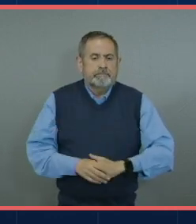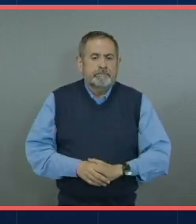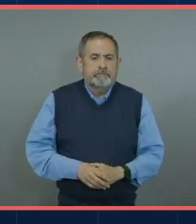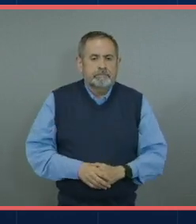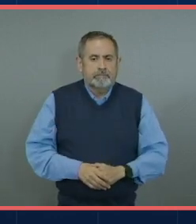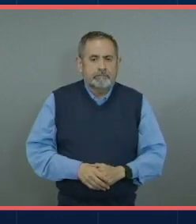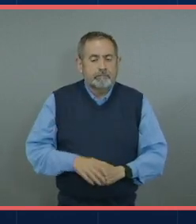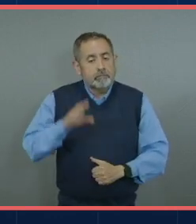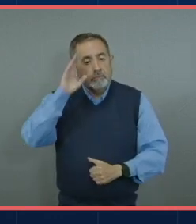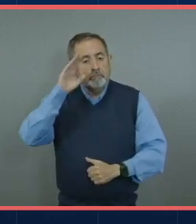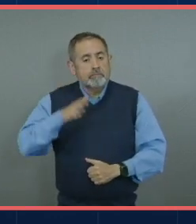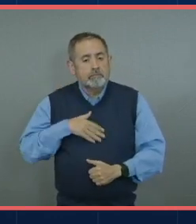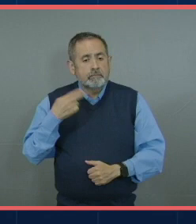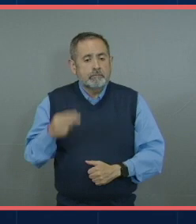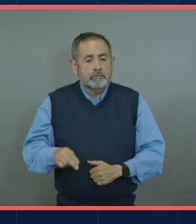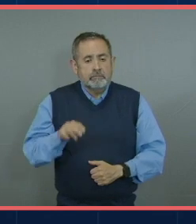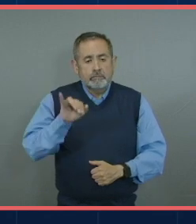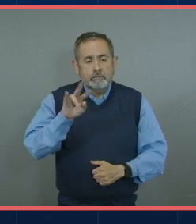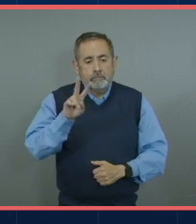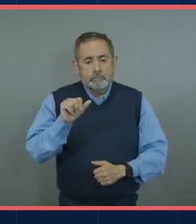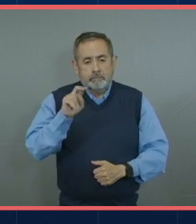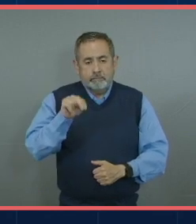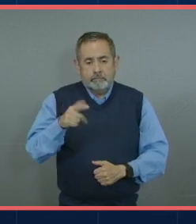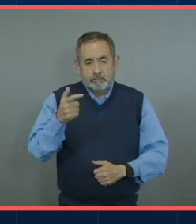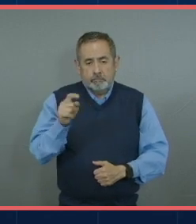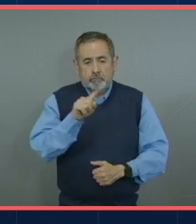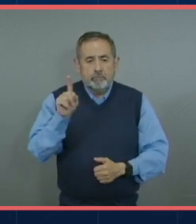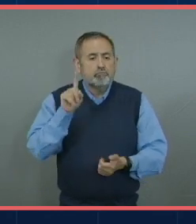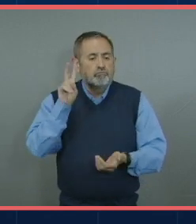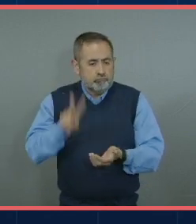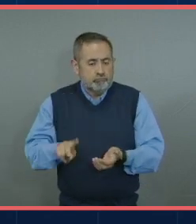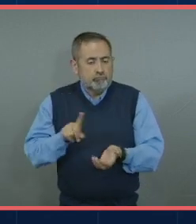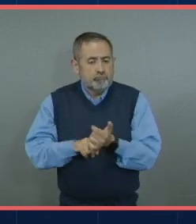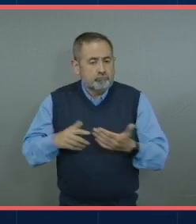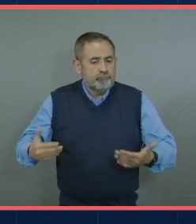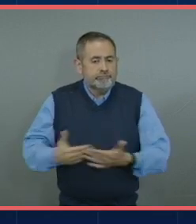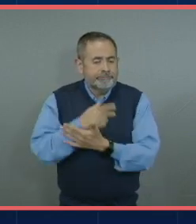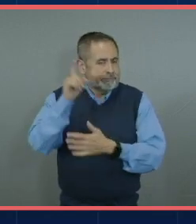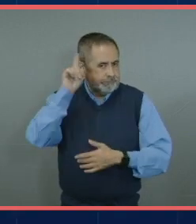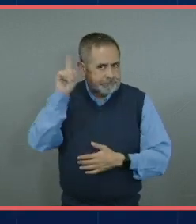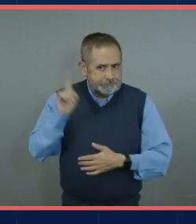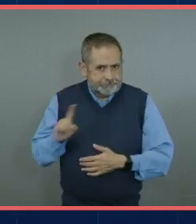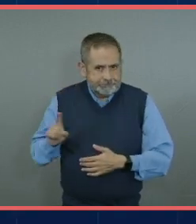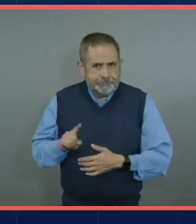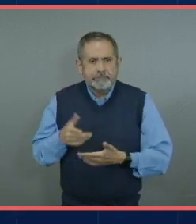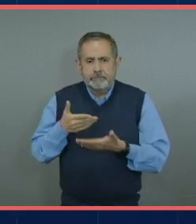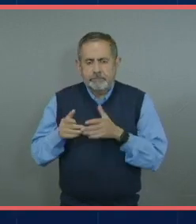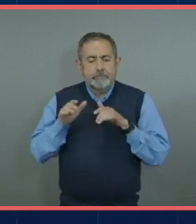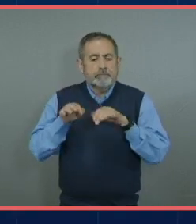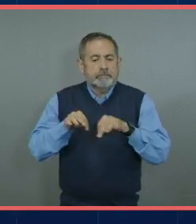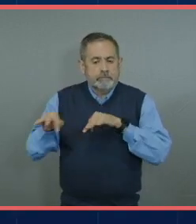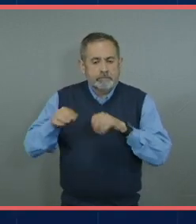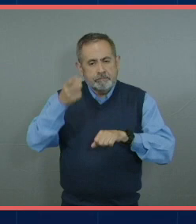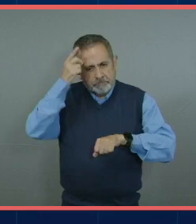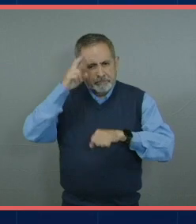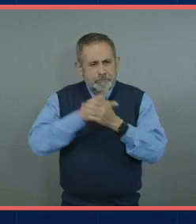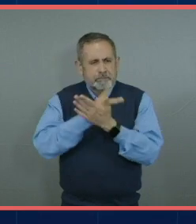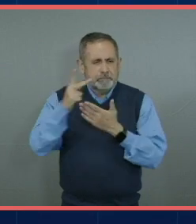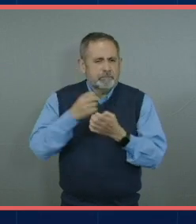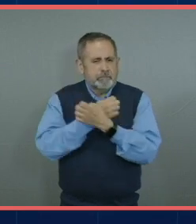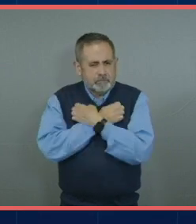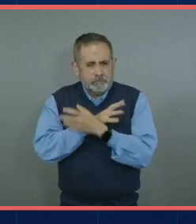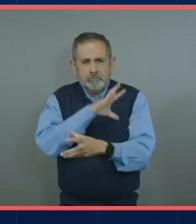Hola, ¿qué tal? Mi nombre es Iván Guzmán, soy originario del estado de Zacatecas, y actualmente estoy trabajando en la dirección de programas educativos,